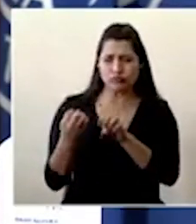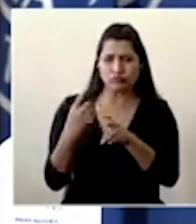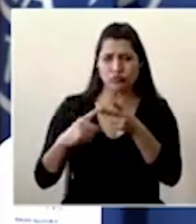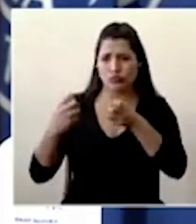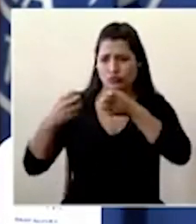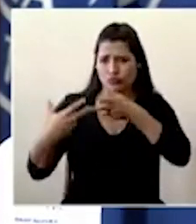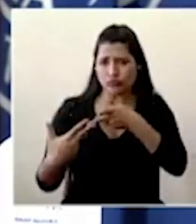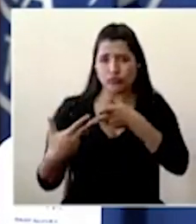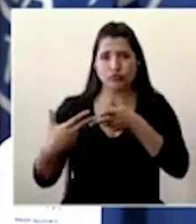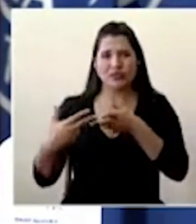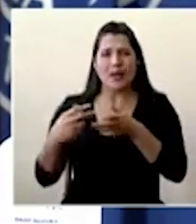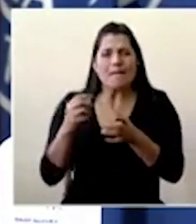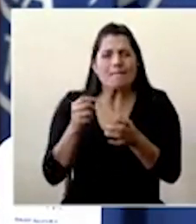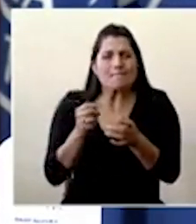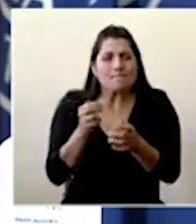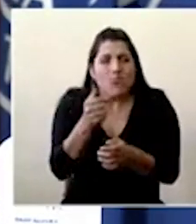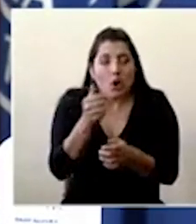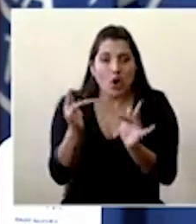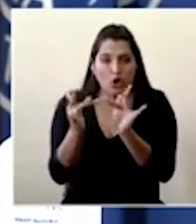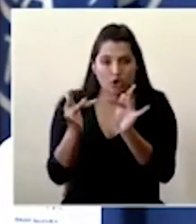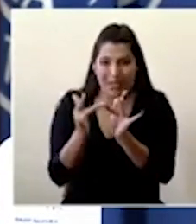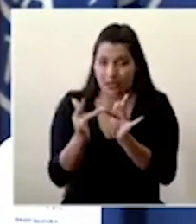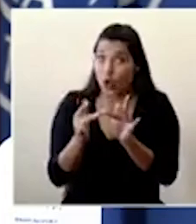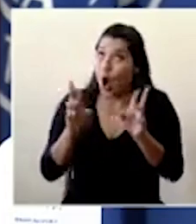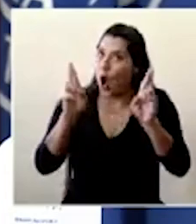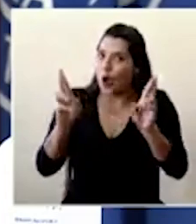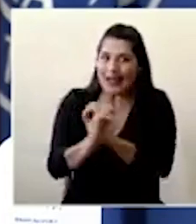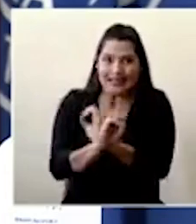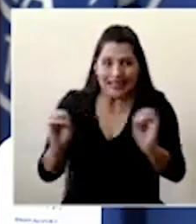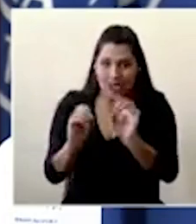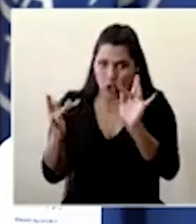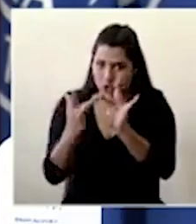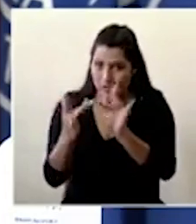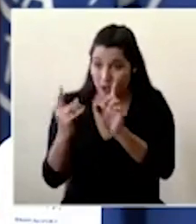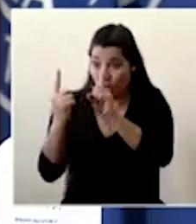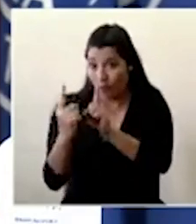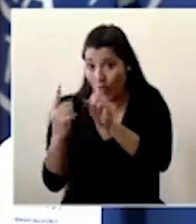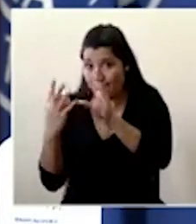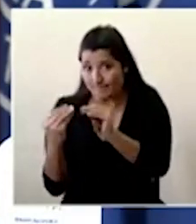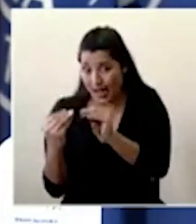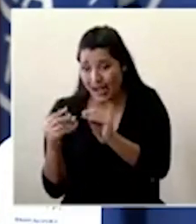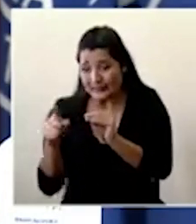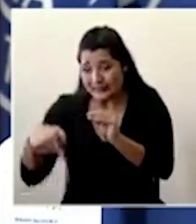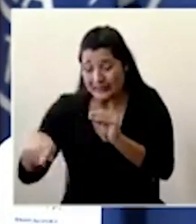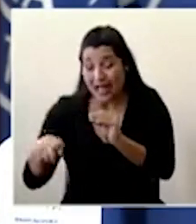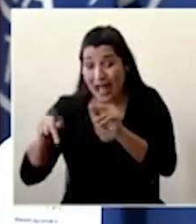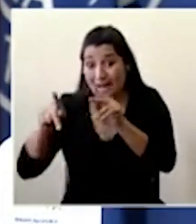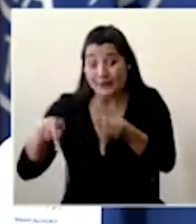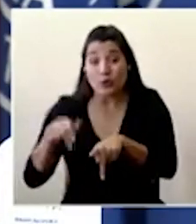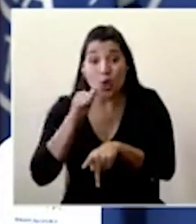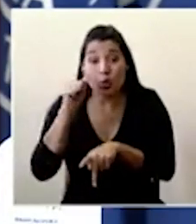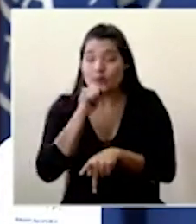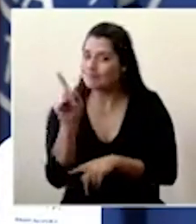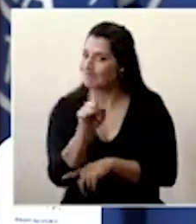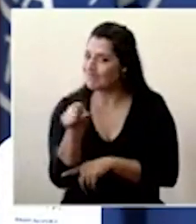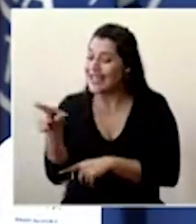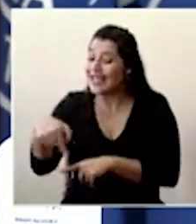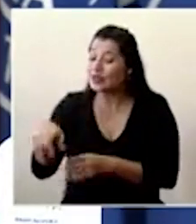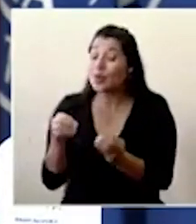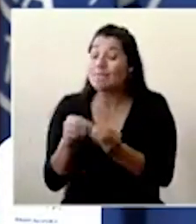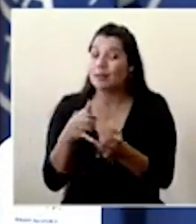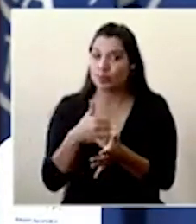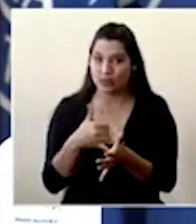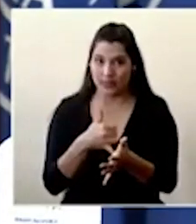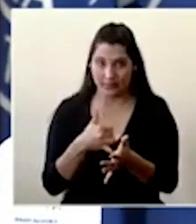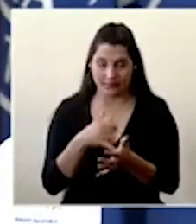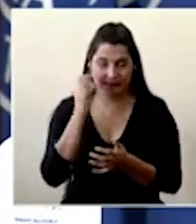videollamadas menos contacto físico o más bien que no haya contacto físico porque ellos son la población más vulnerable de todas las poblaciones